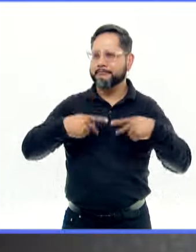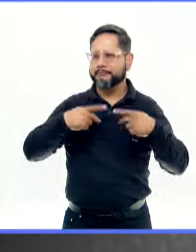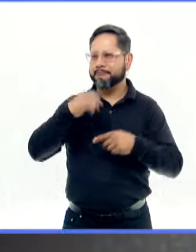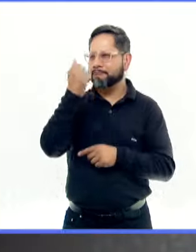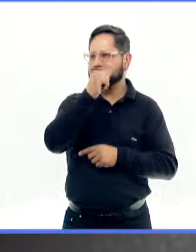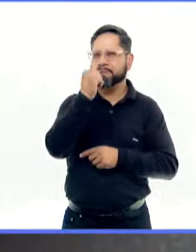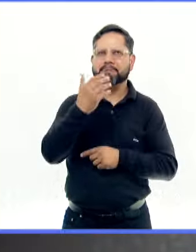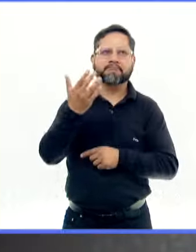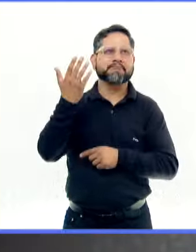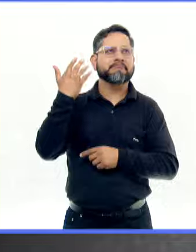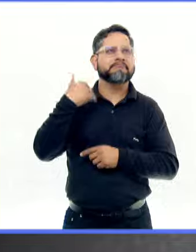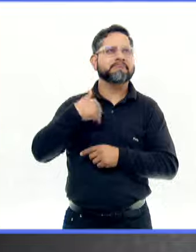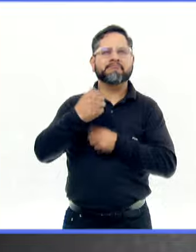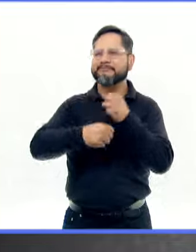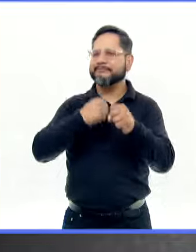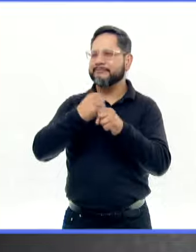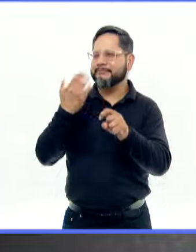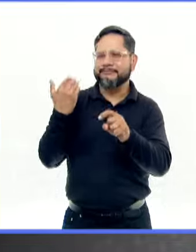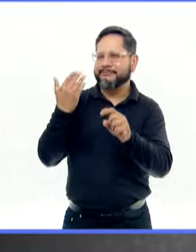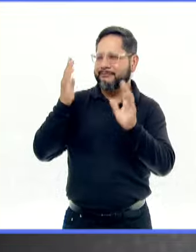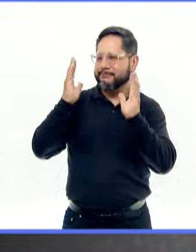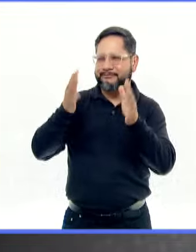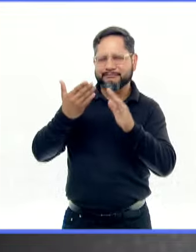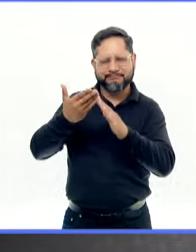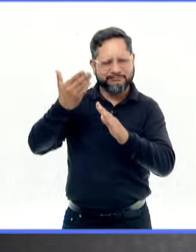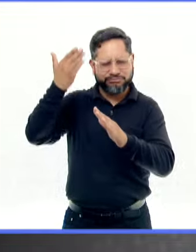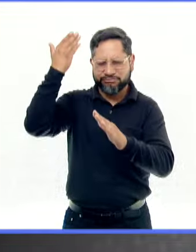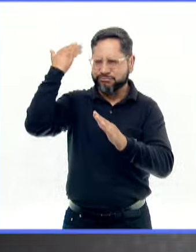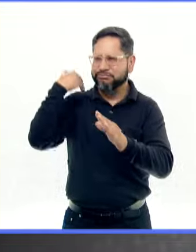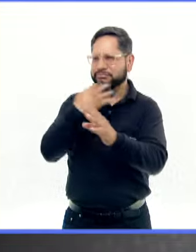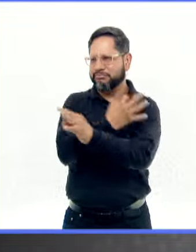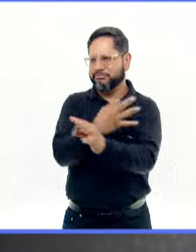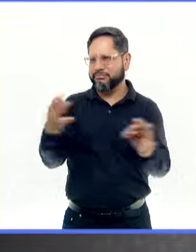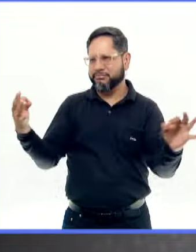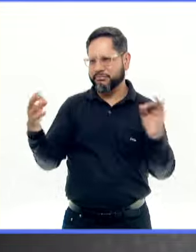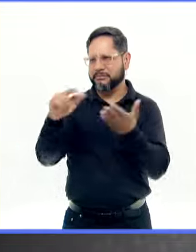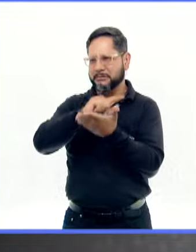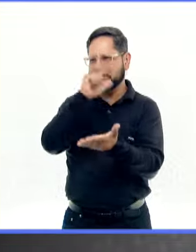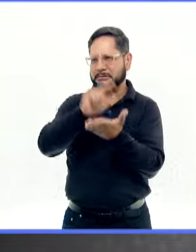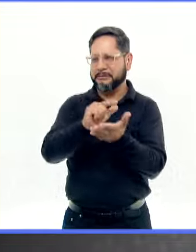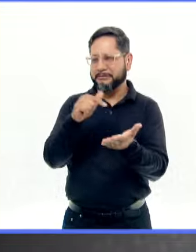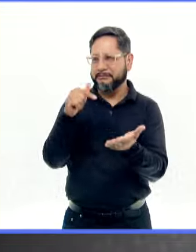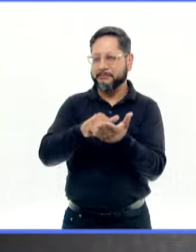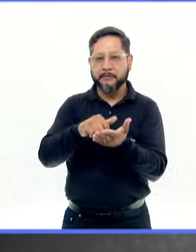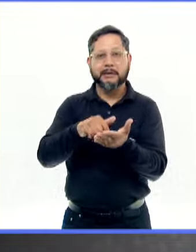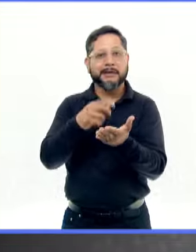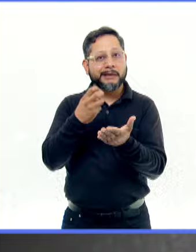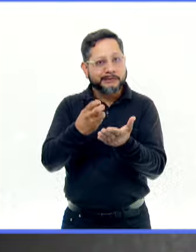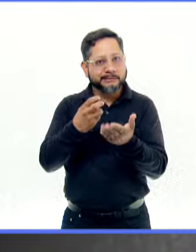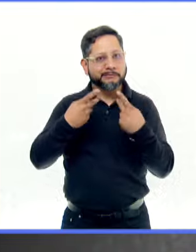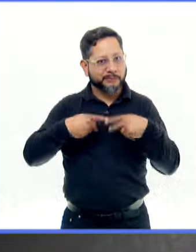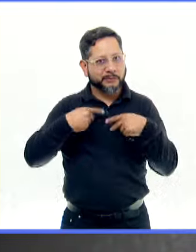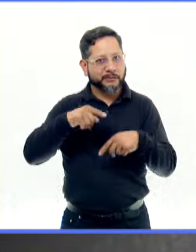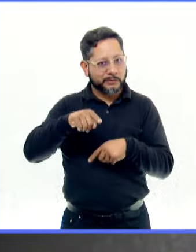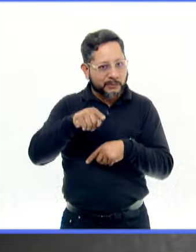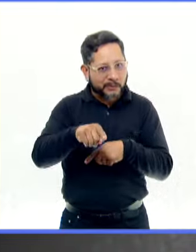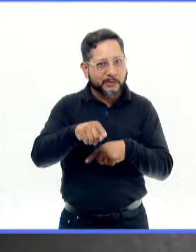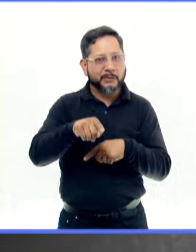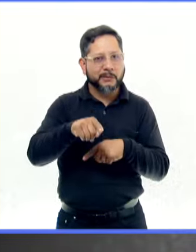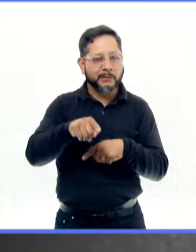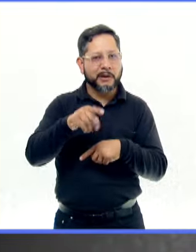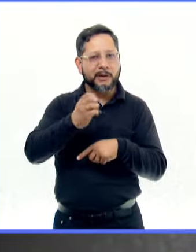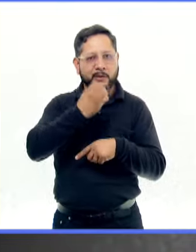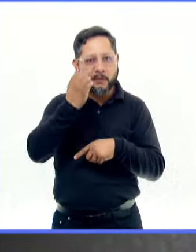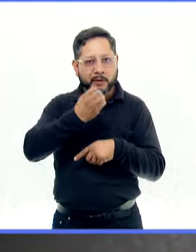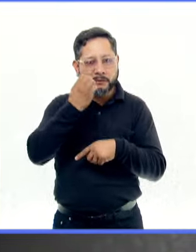fue hace, no me puedo acordar los años, pero ya tiene tiempo que se publicó esta ley, que justo busca proteger el acceso a la